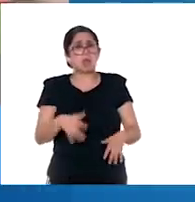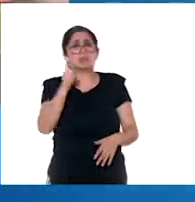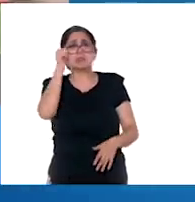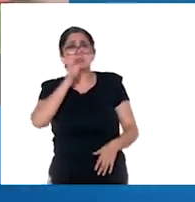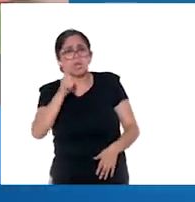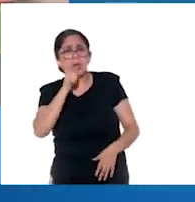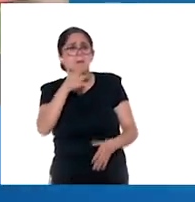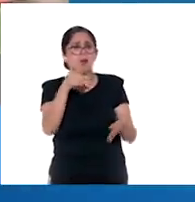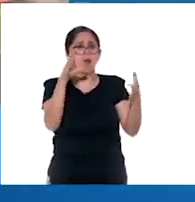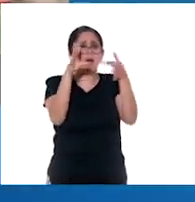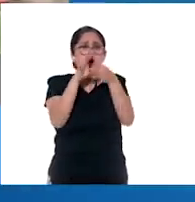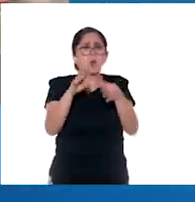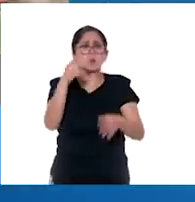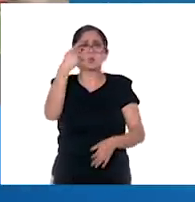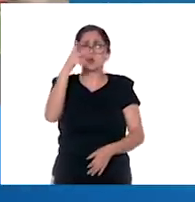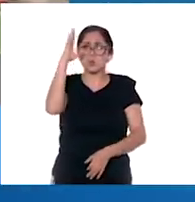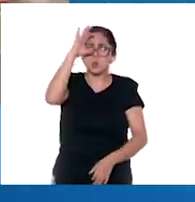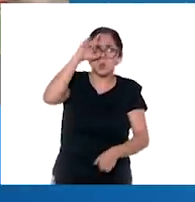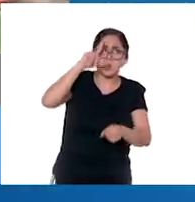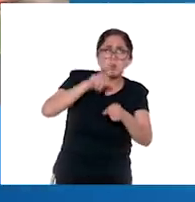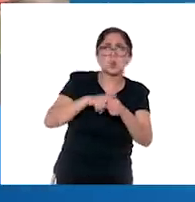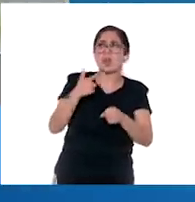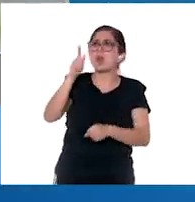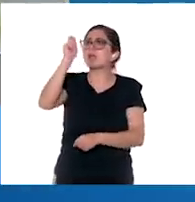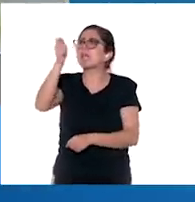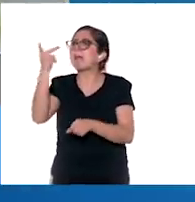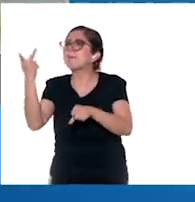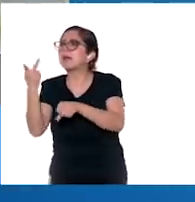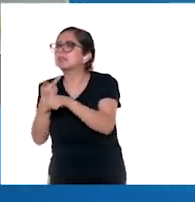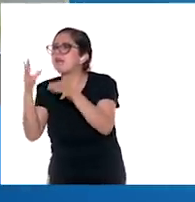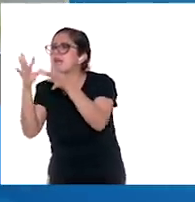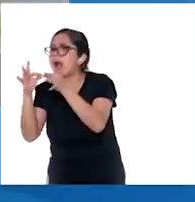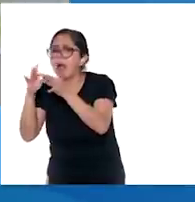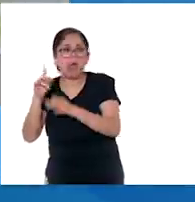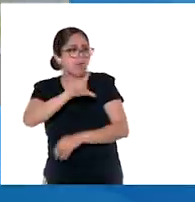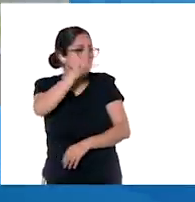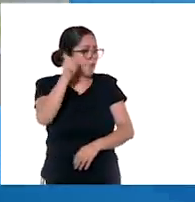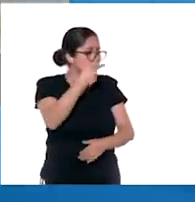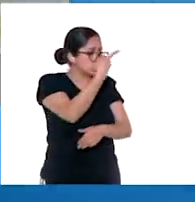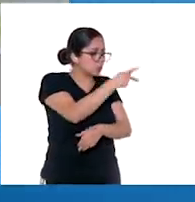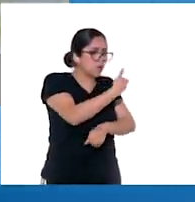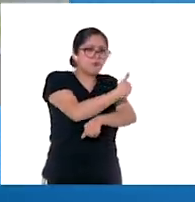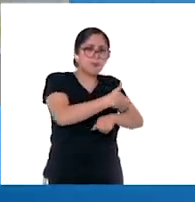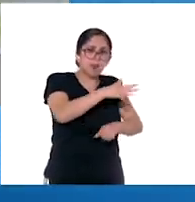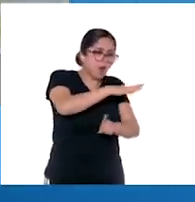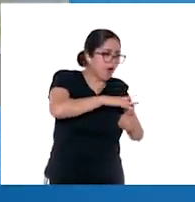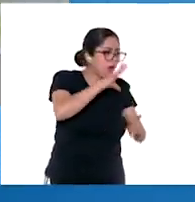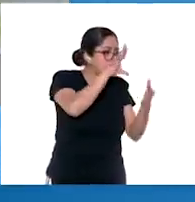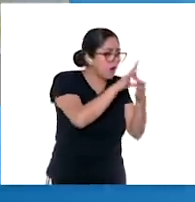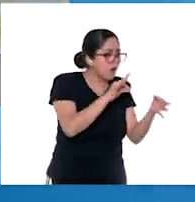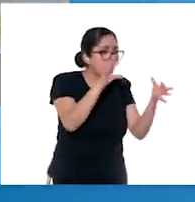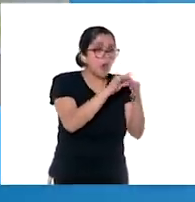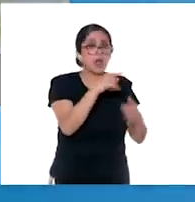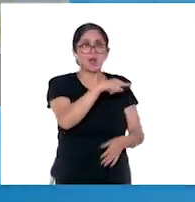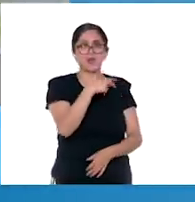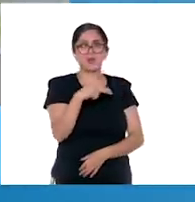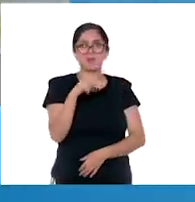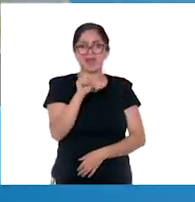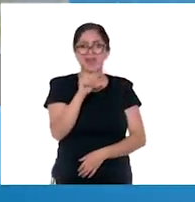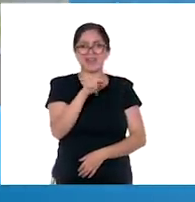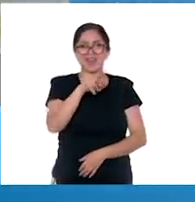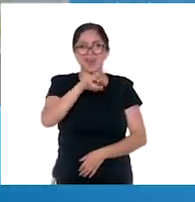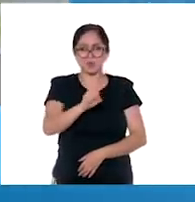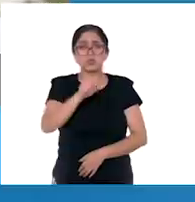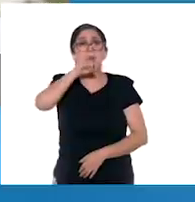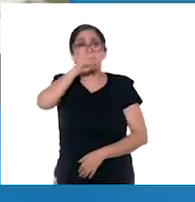mucho de la cultura y la traían y llevaban las noticias, tenían un papel muy central los arrieros. Y en el caso de